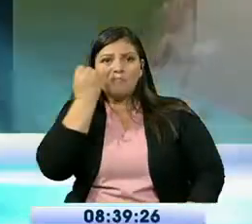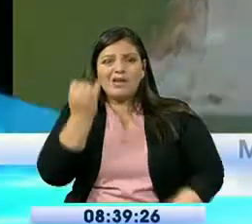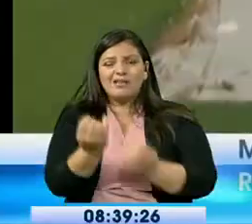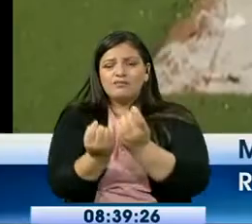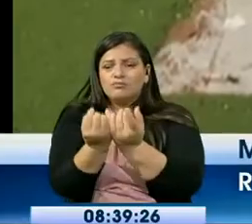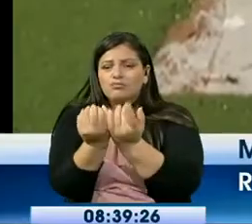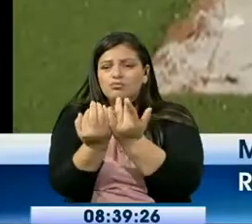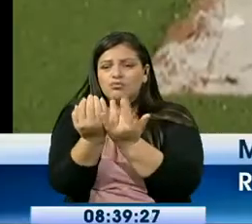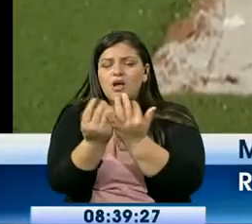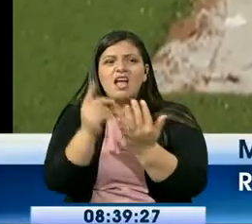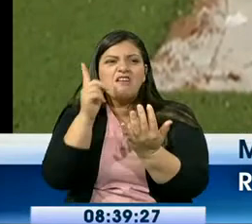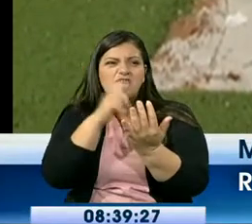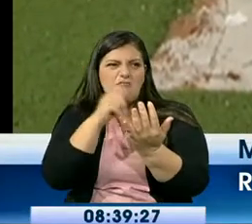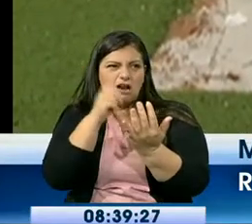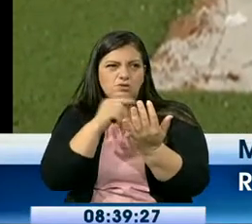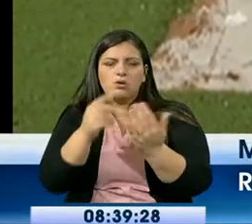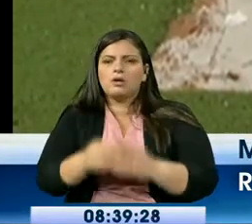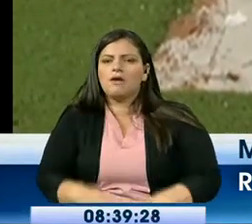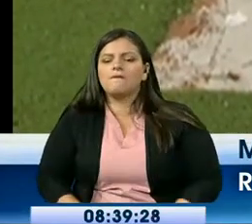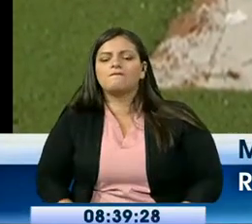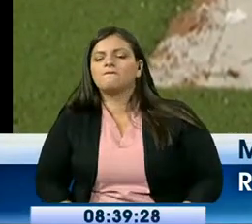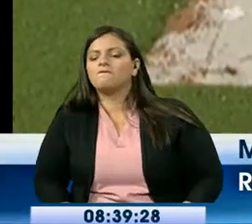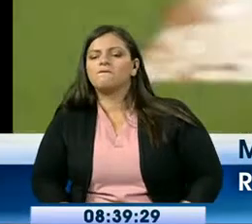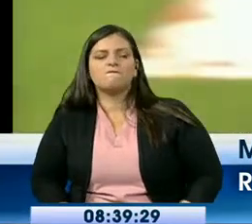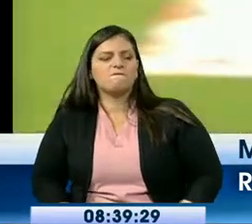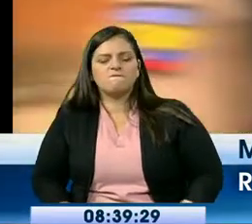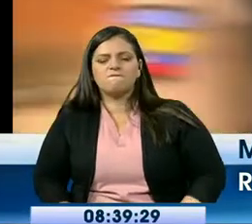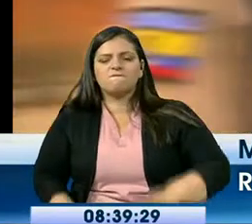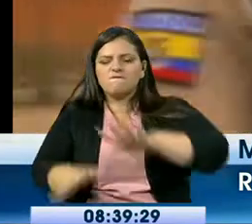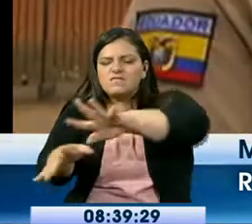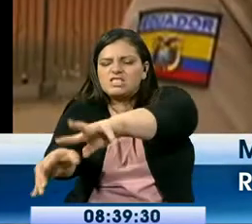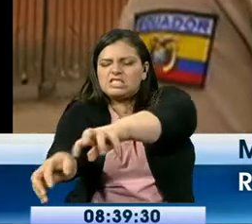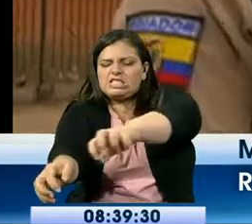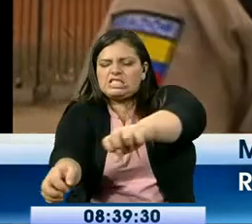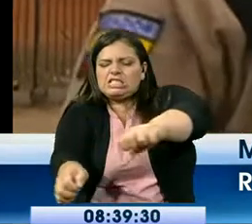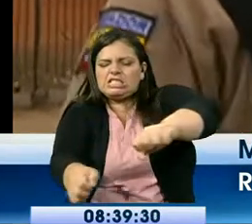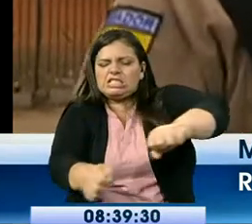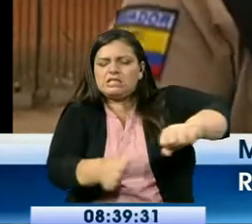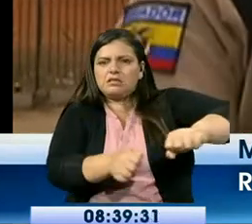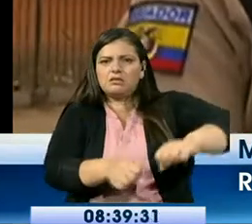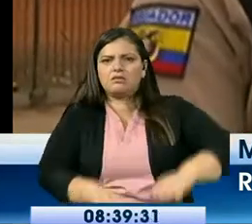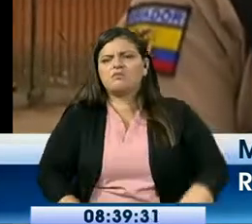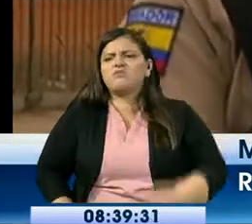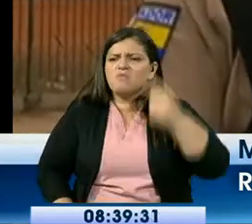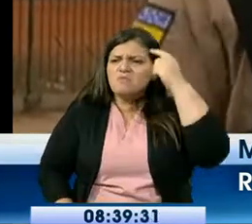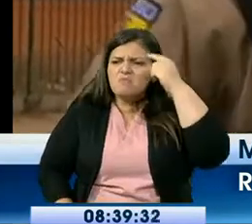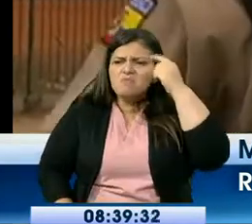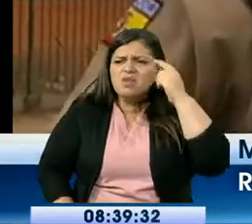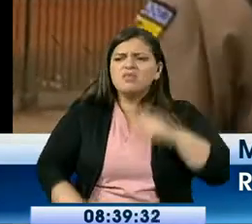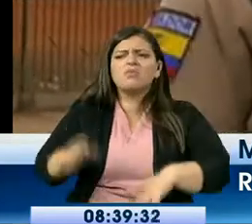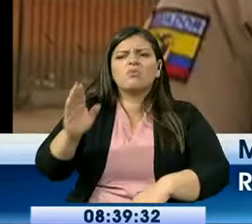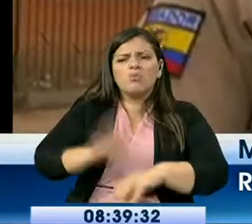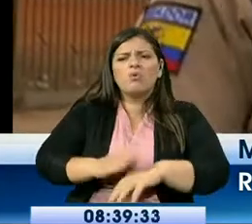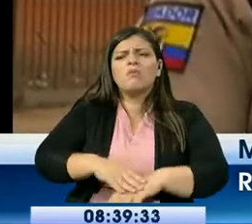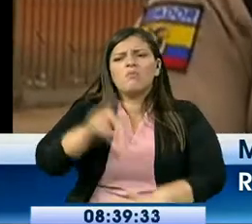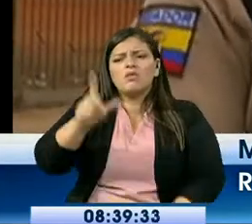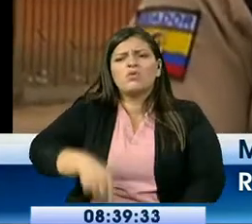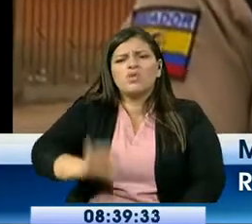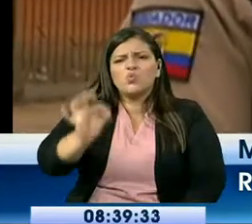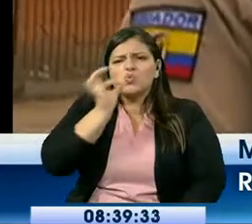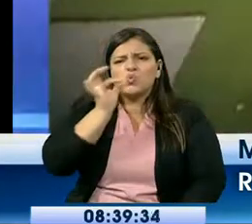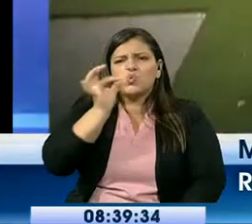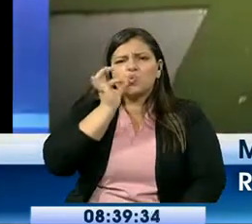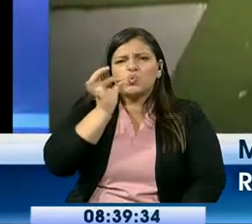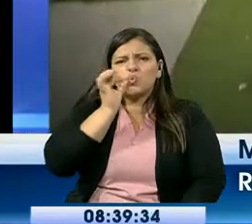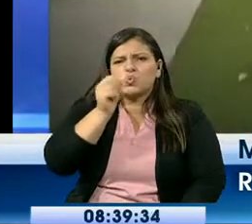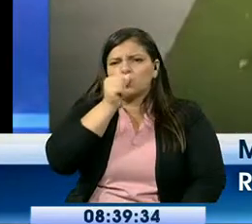venderlo para el vicio de ellos Se presume que son los consumidores porque ellos son los que pasan recorriendo lo que es el parque lineal